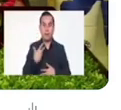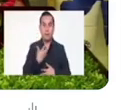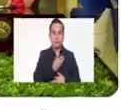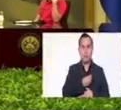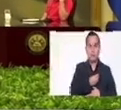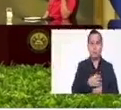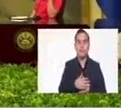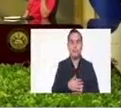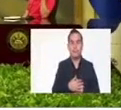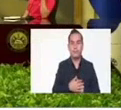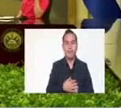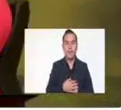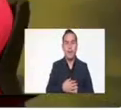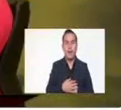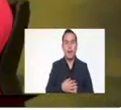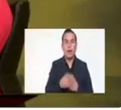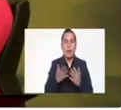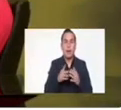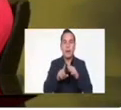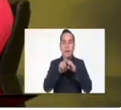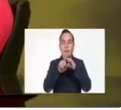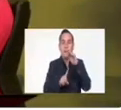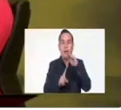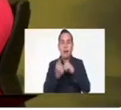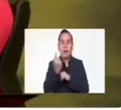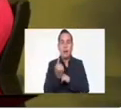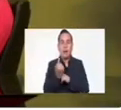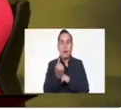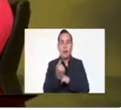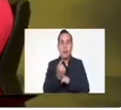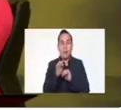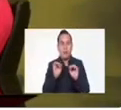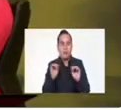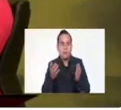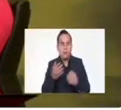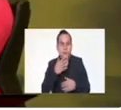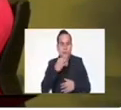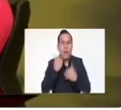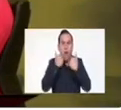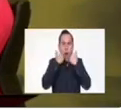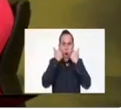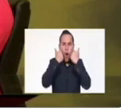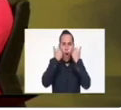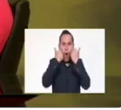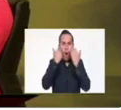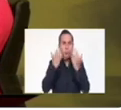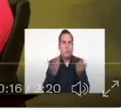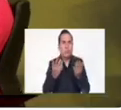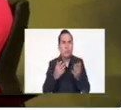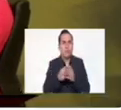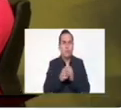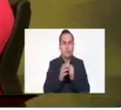habíamos desaparecido a una niña con su... A una joven menor de edad con